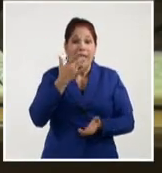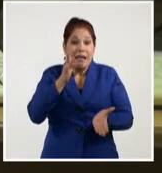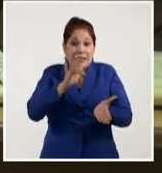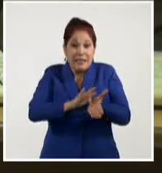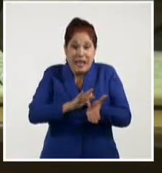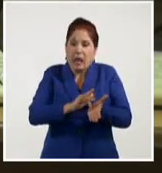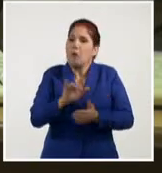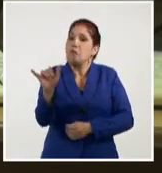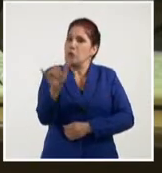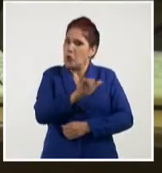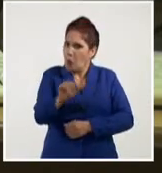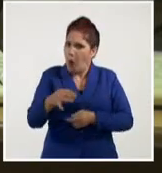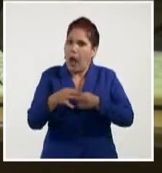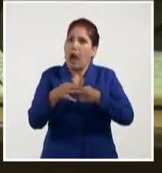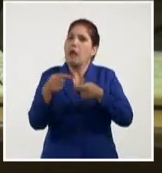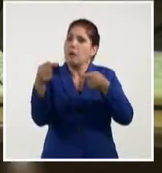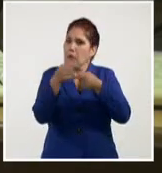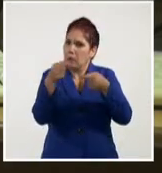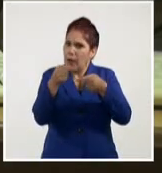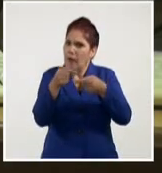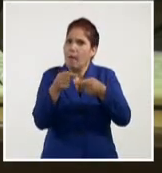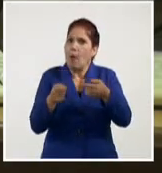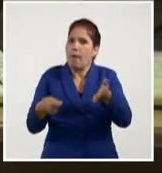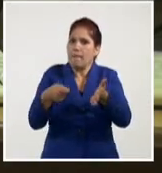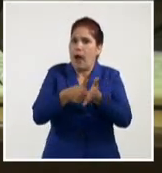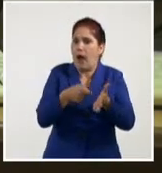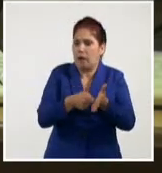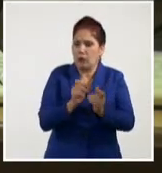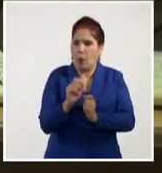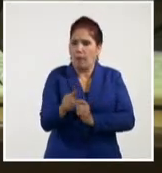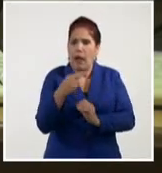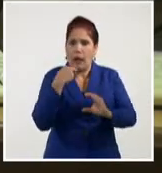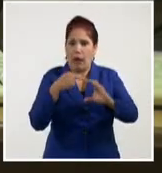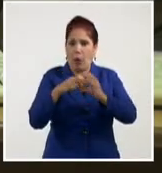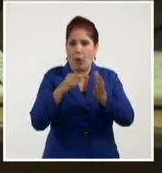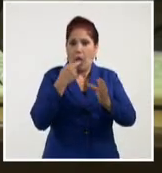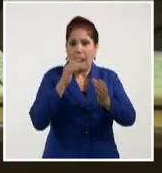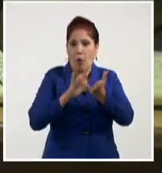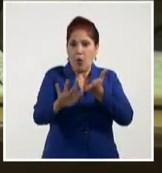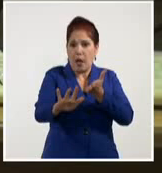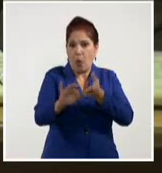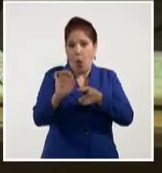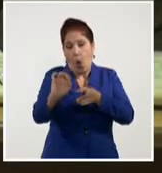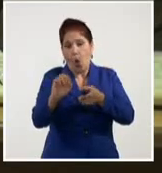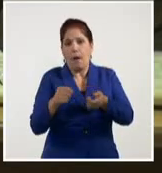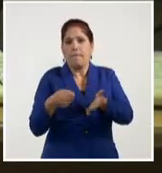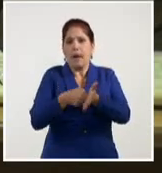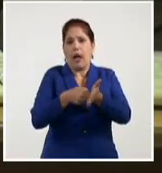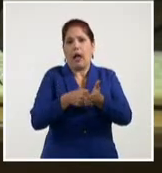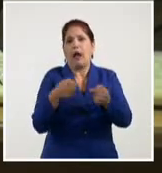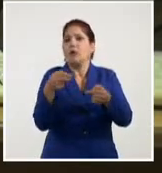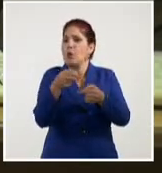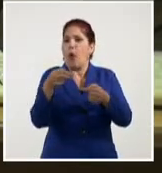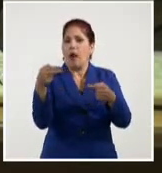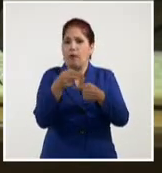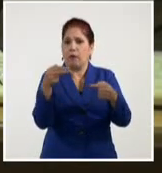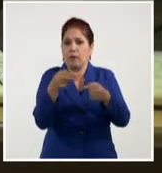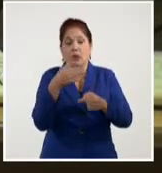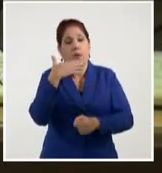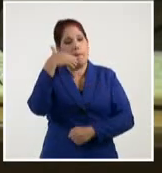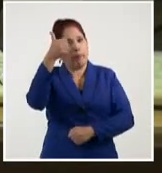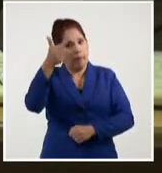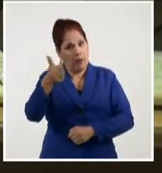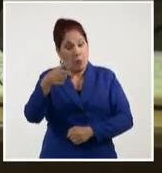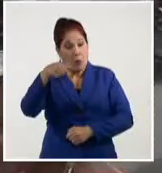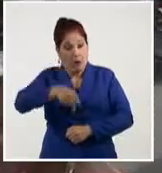ser también digitales o se pudieran adquirir por correo o se pudieran pagar desde aquí de forma digital. Que también es ventajoso porque en estos momentos no hay